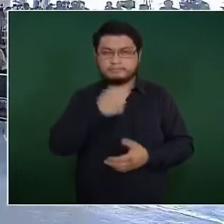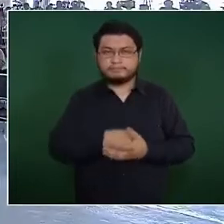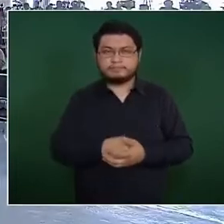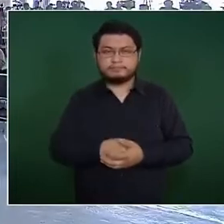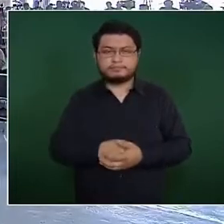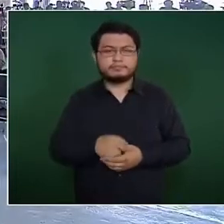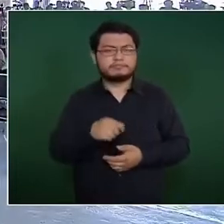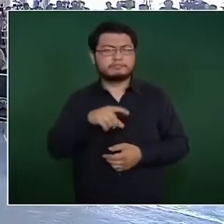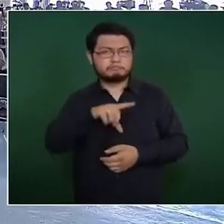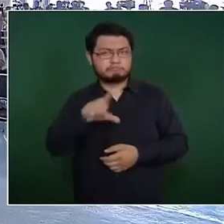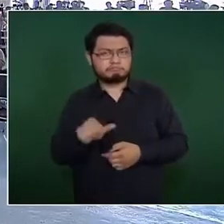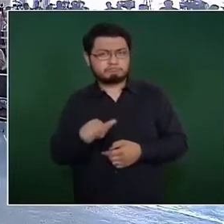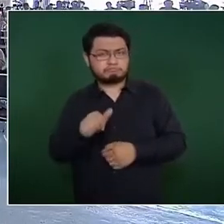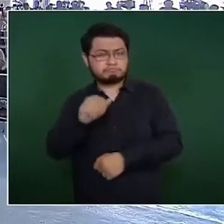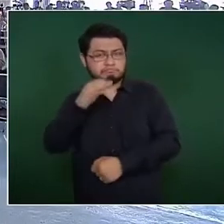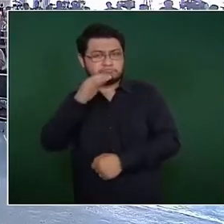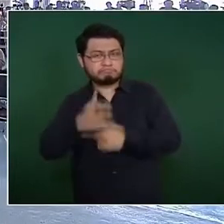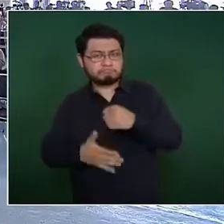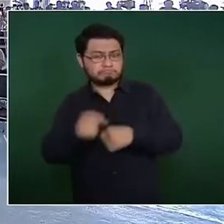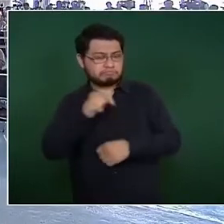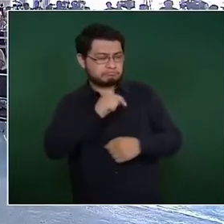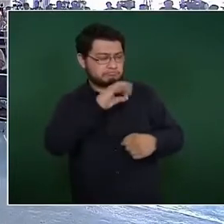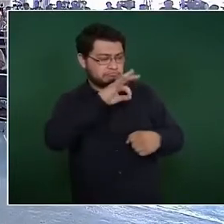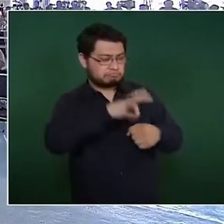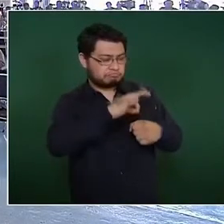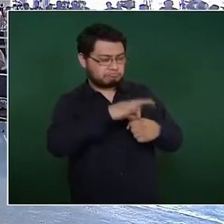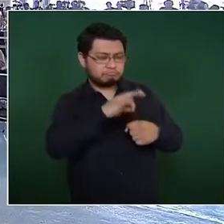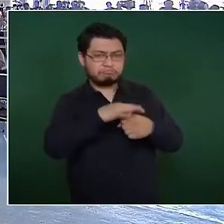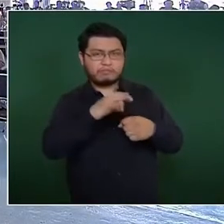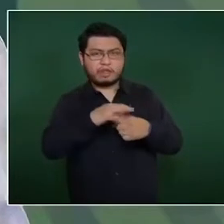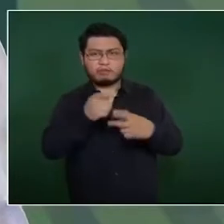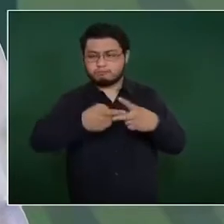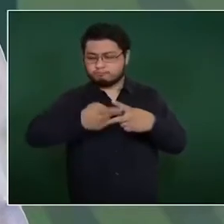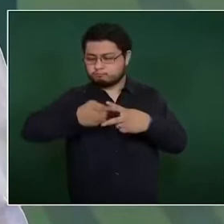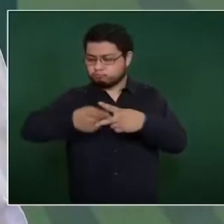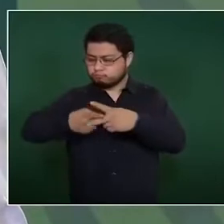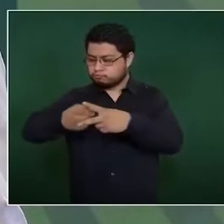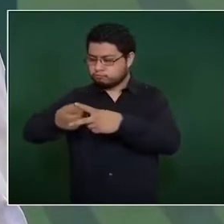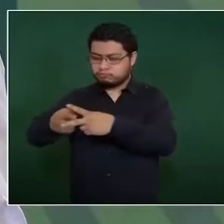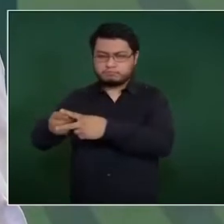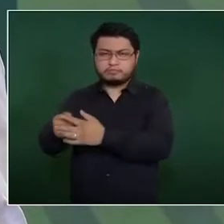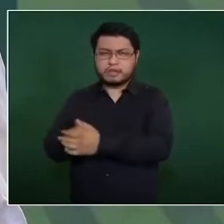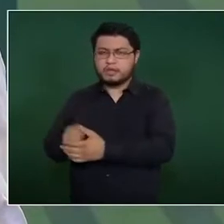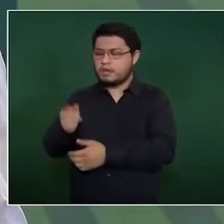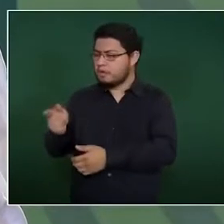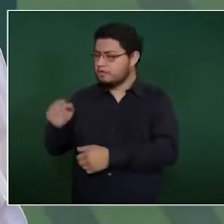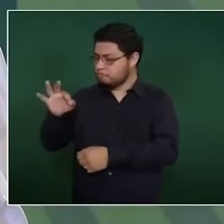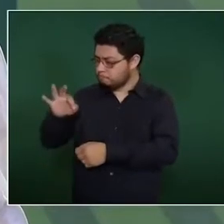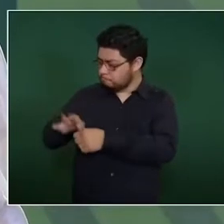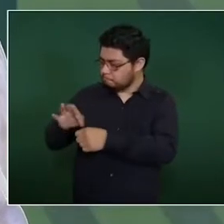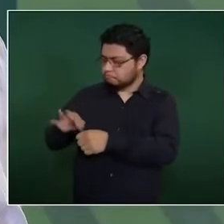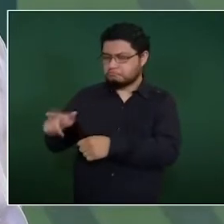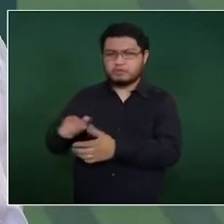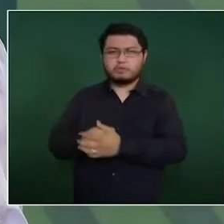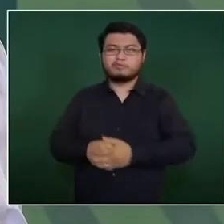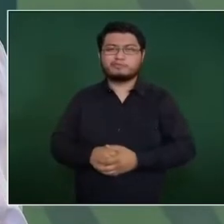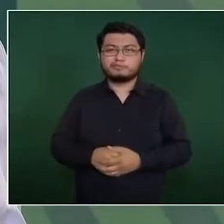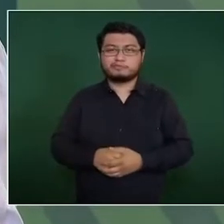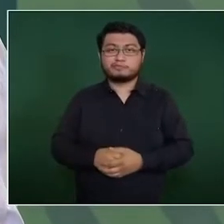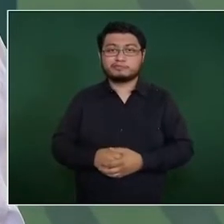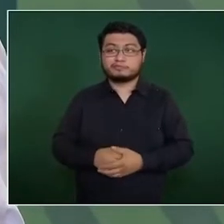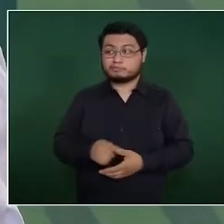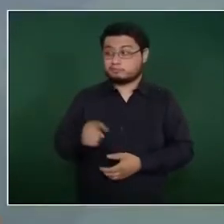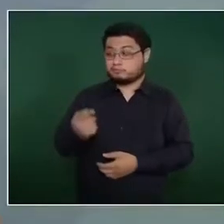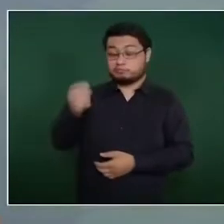que terminaba. Terminaron los votos. Estamos hablando de